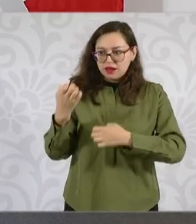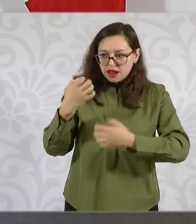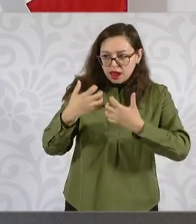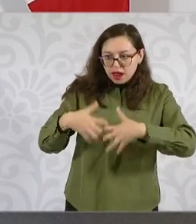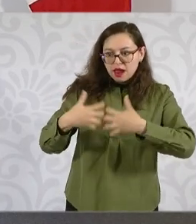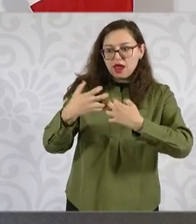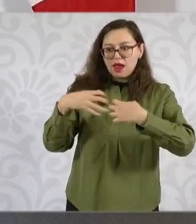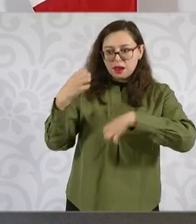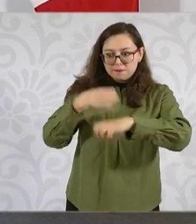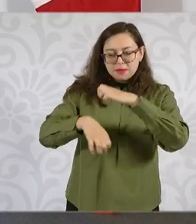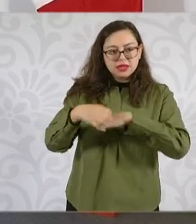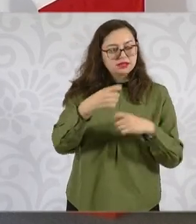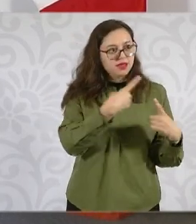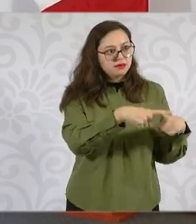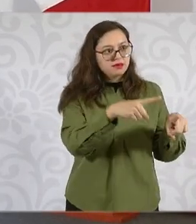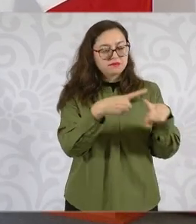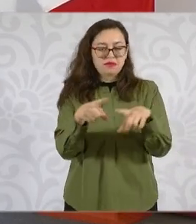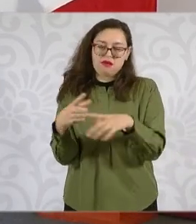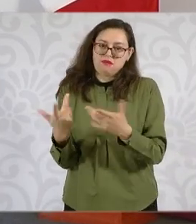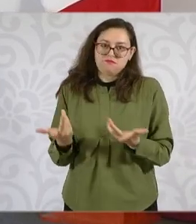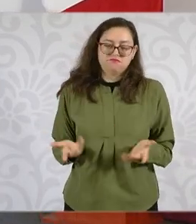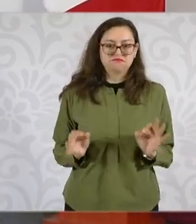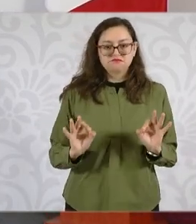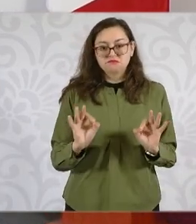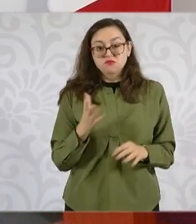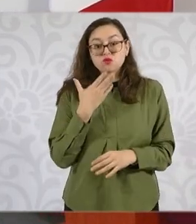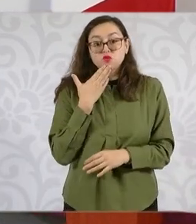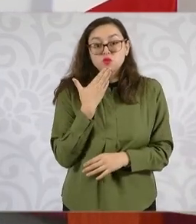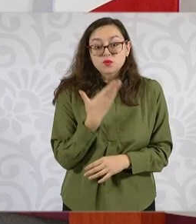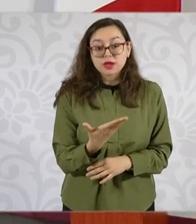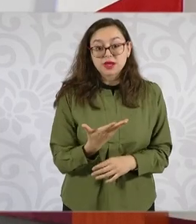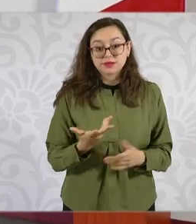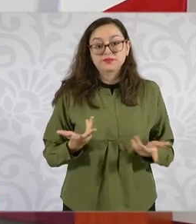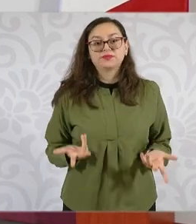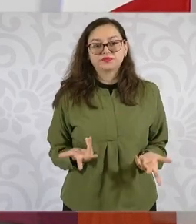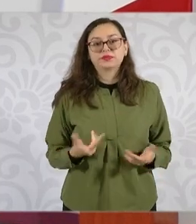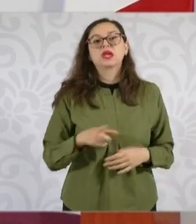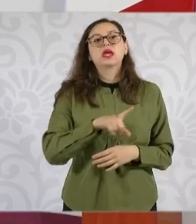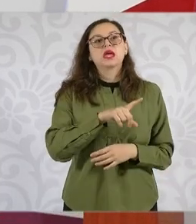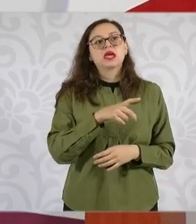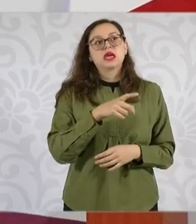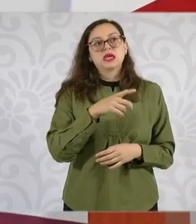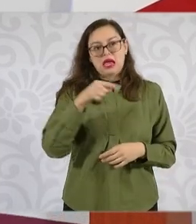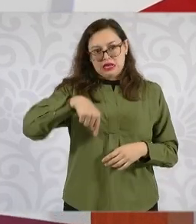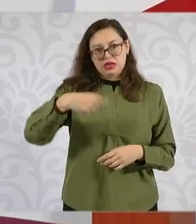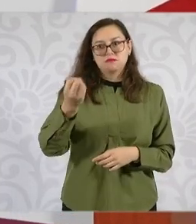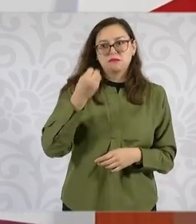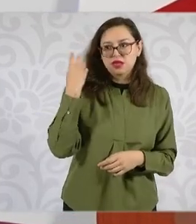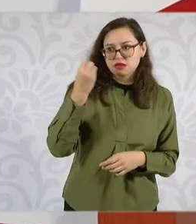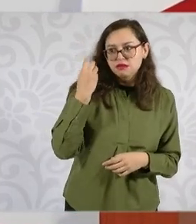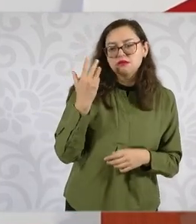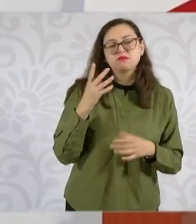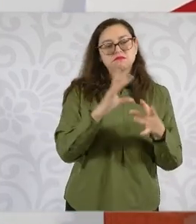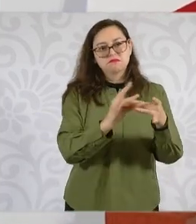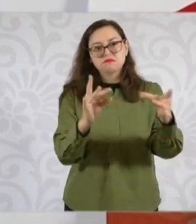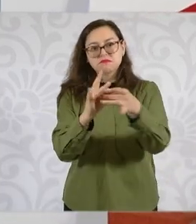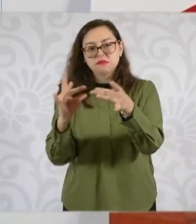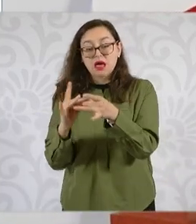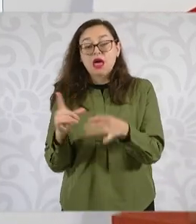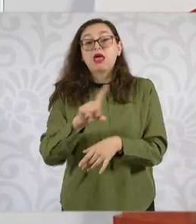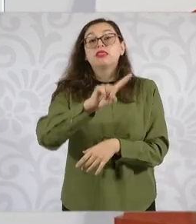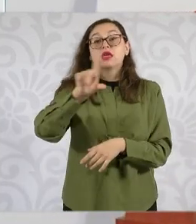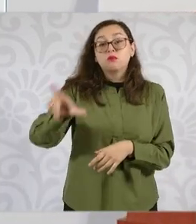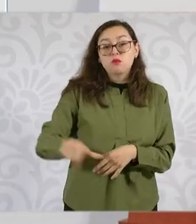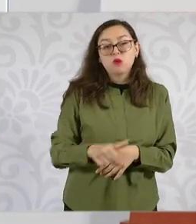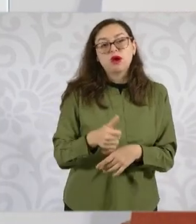donde entre otros se van a anunciar algunas inversiones que ya están planteadas para nuestro país. ¿De qué se